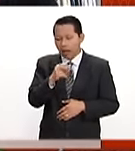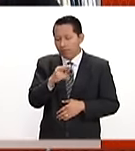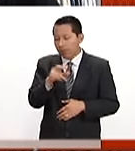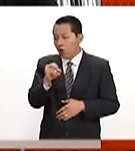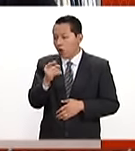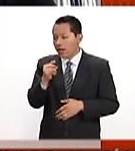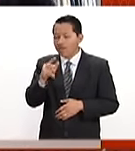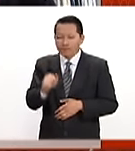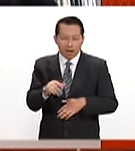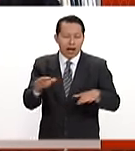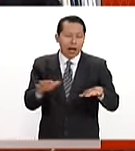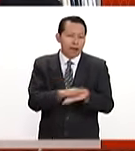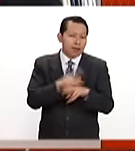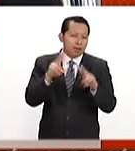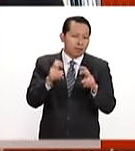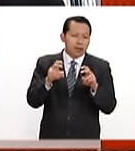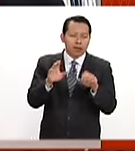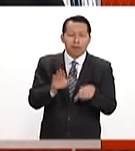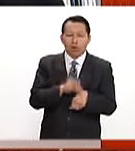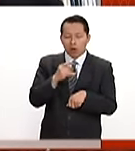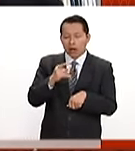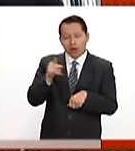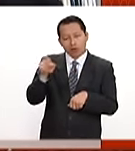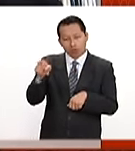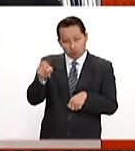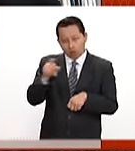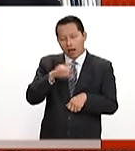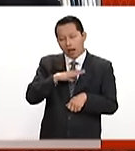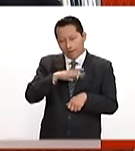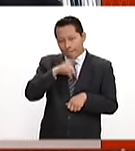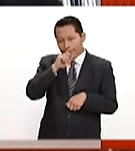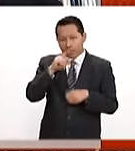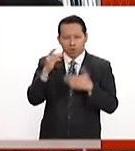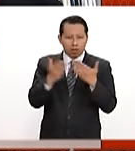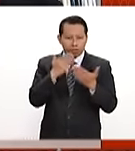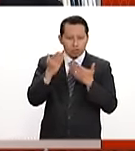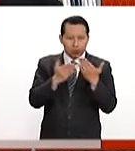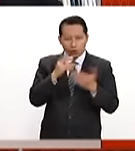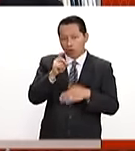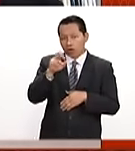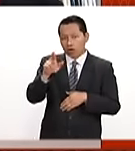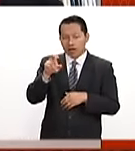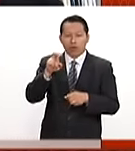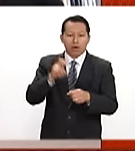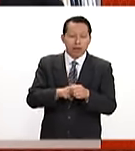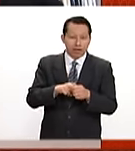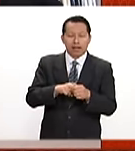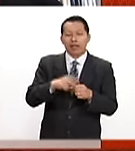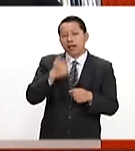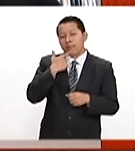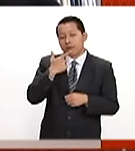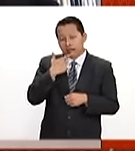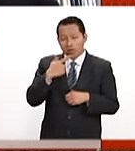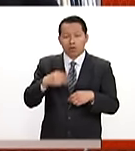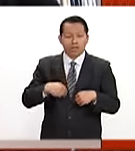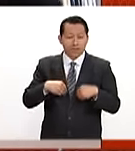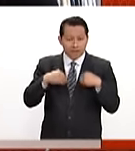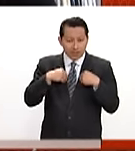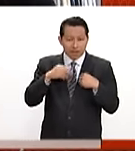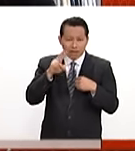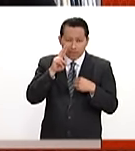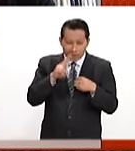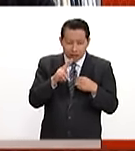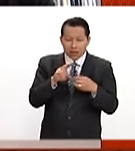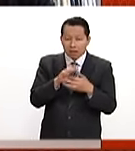Cambiando de tema porque queremos aprovechar que tú, pues, se radicas, estás estudiando un doctorado allá en Gran Bretaña, has vivido muy de cerca